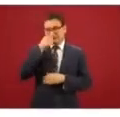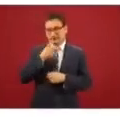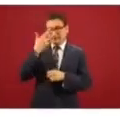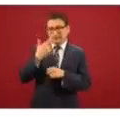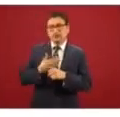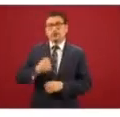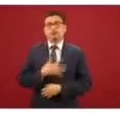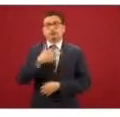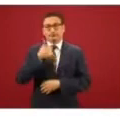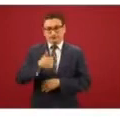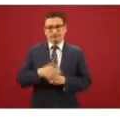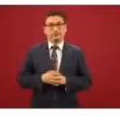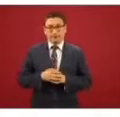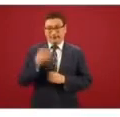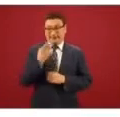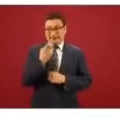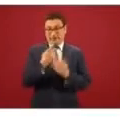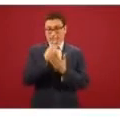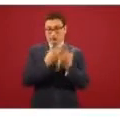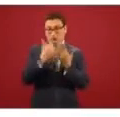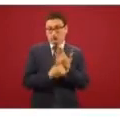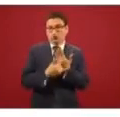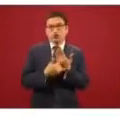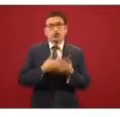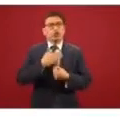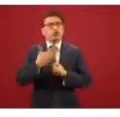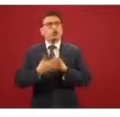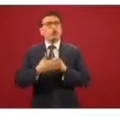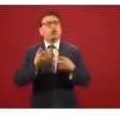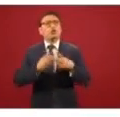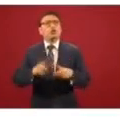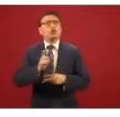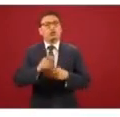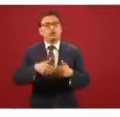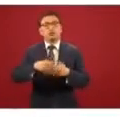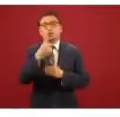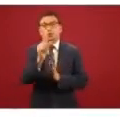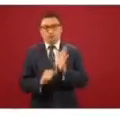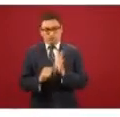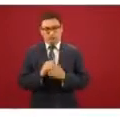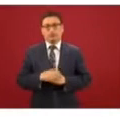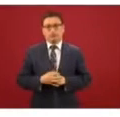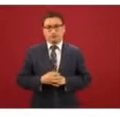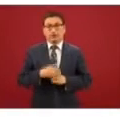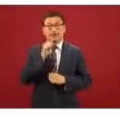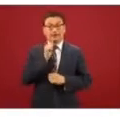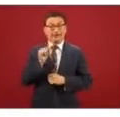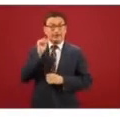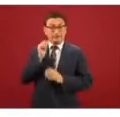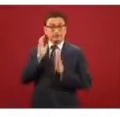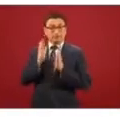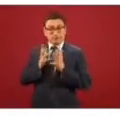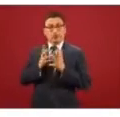del Bienestar. Este proyecto estará echado a andar ya en un mes. El día de ayer acabamos los